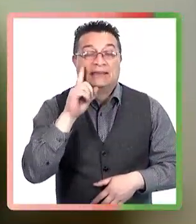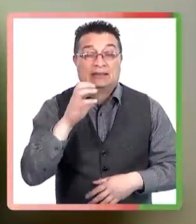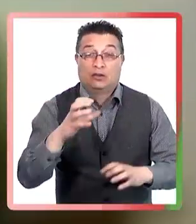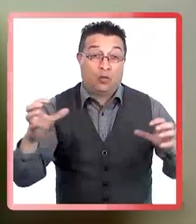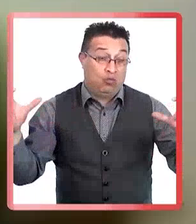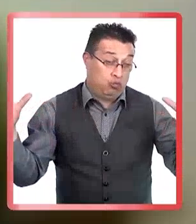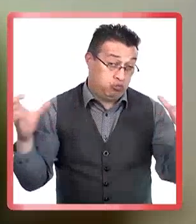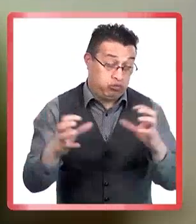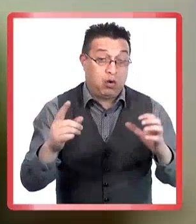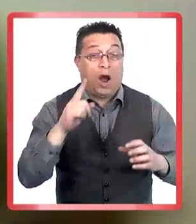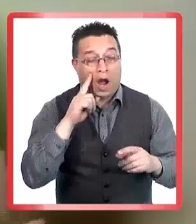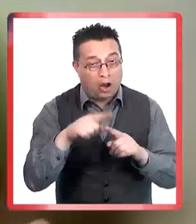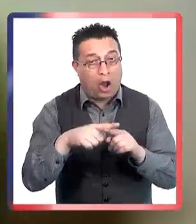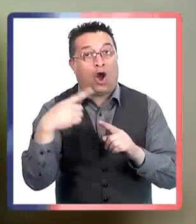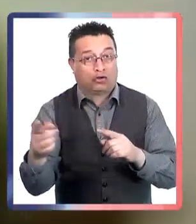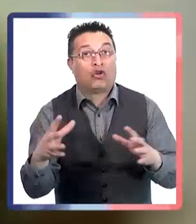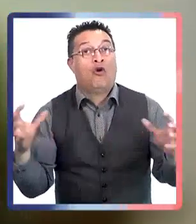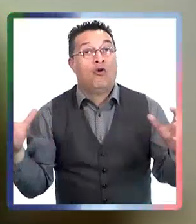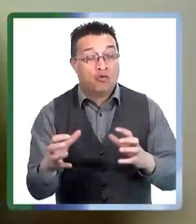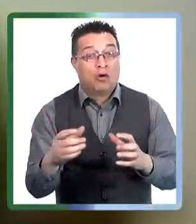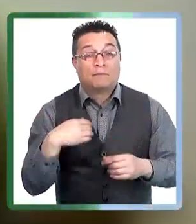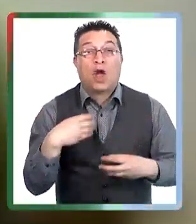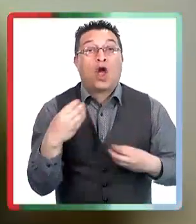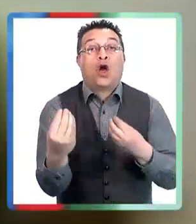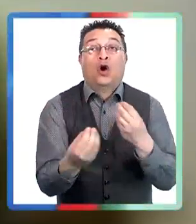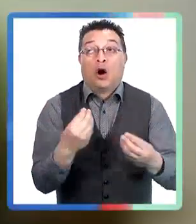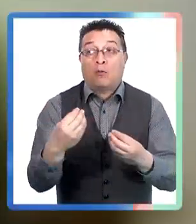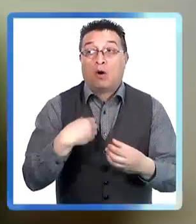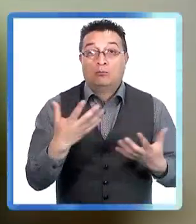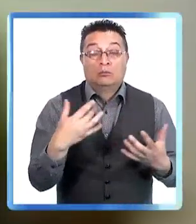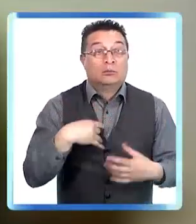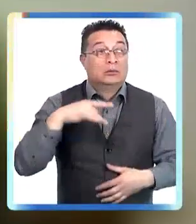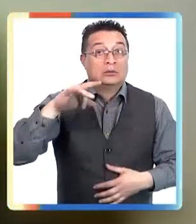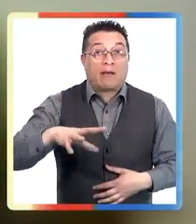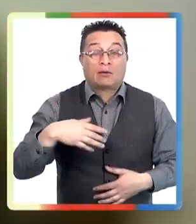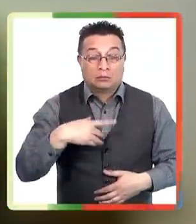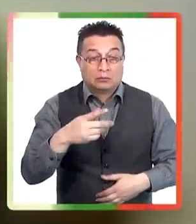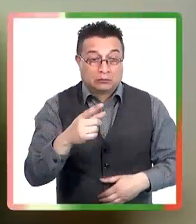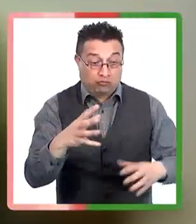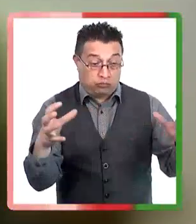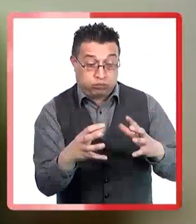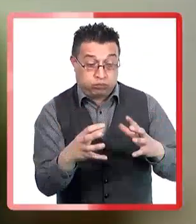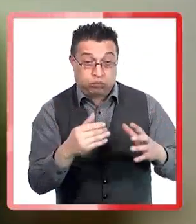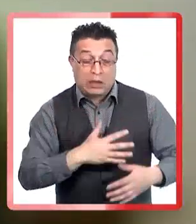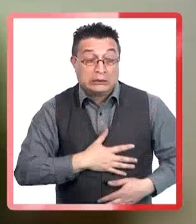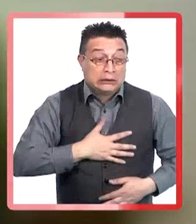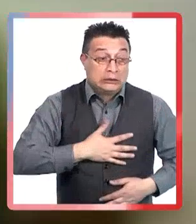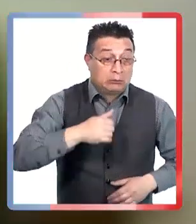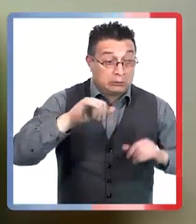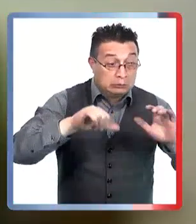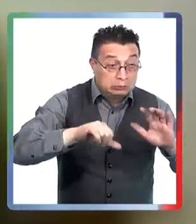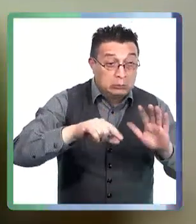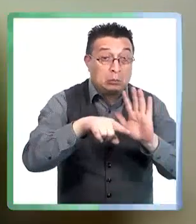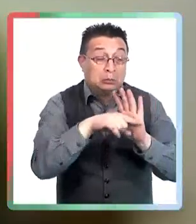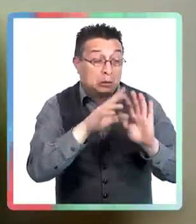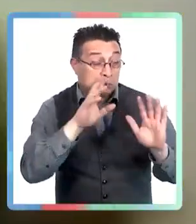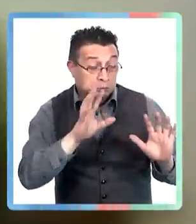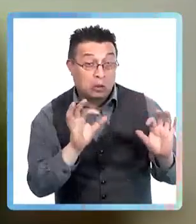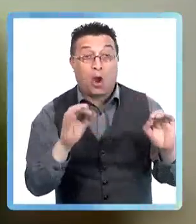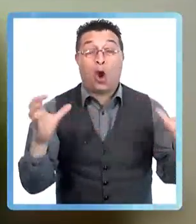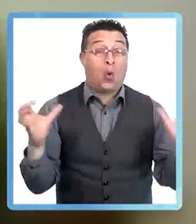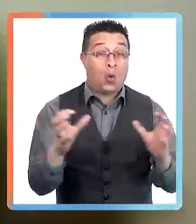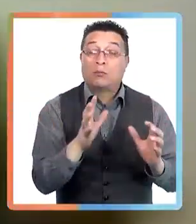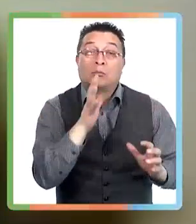síntomas o una fulminante. Para eso nace la vacuna, para proteger ese pequeño porcentaje de niños que iba a tener hepatitis fulminante. Bueno,